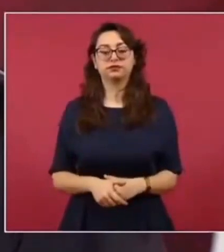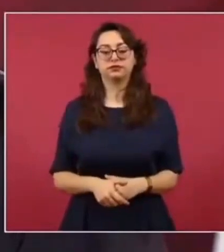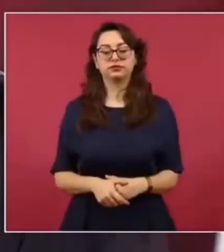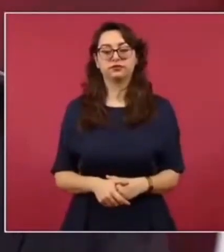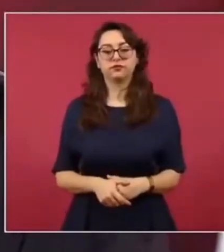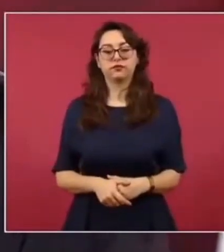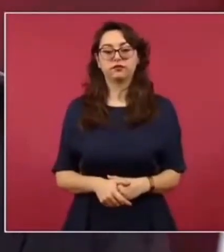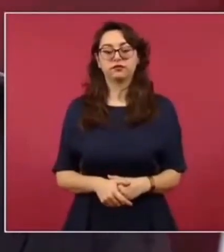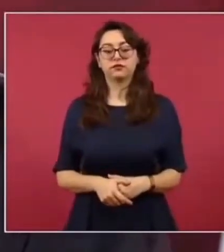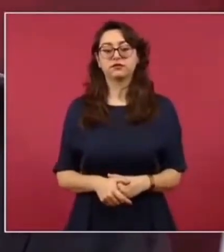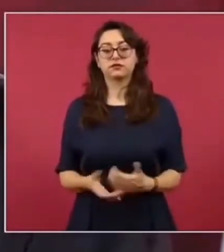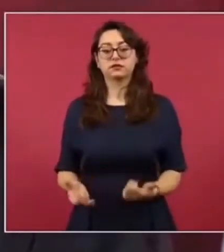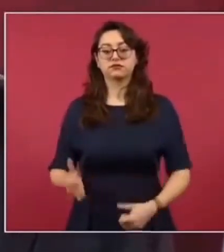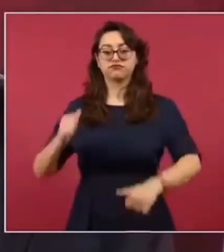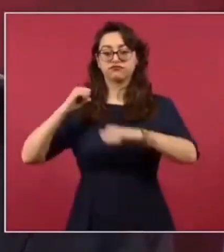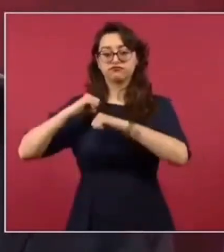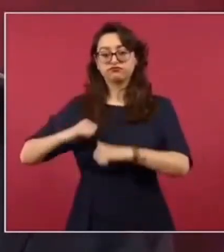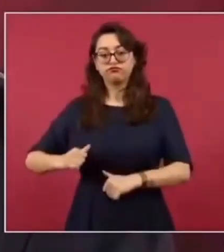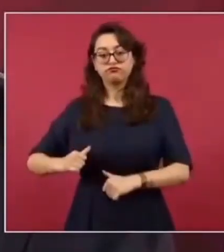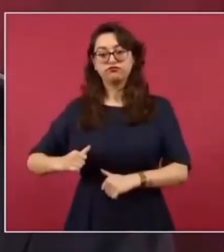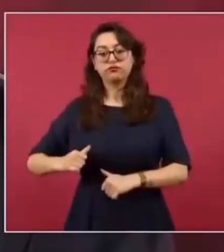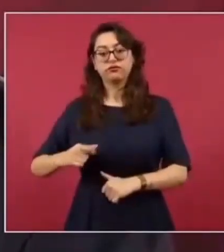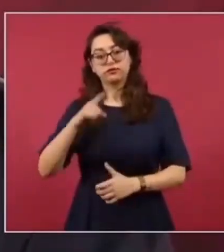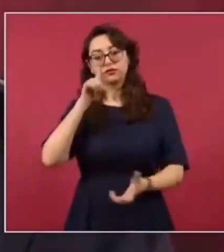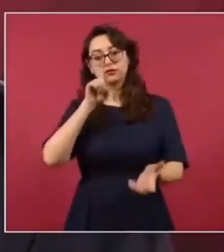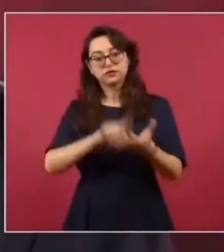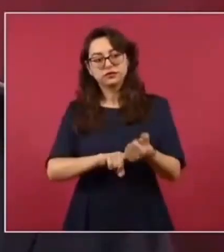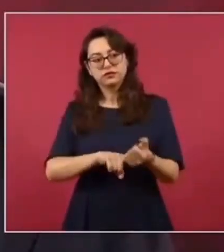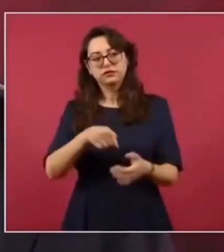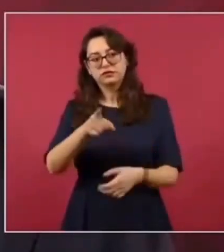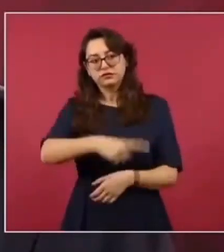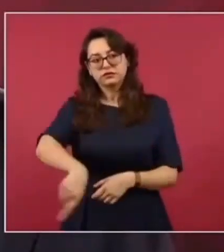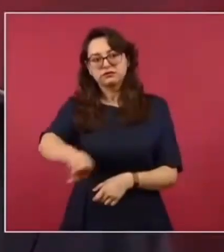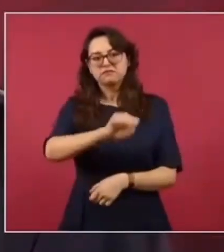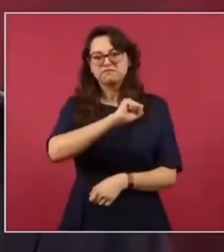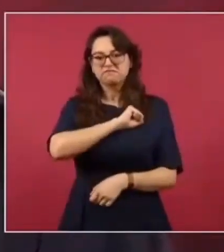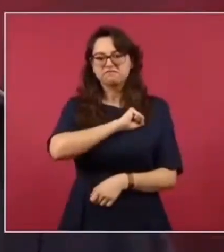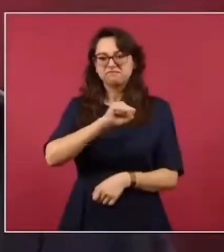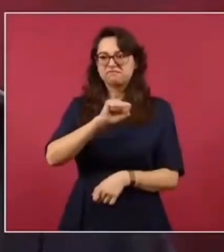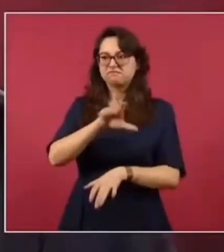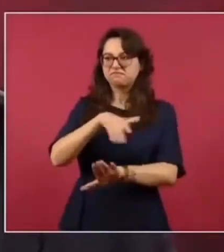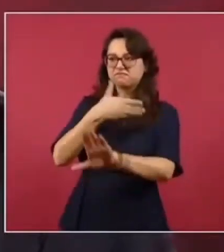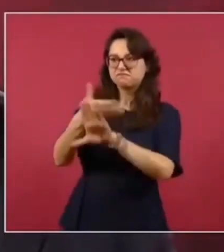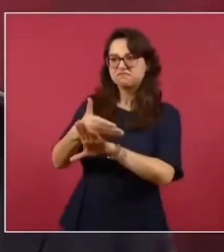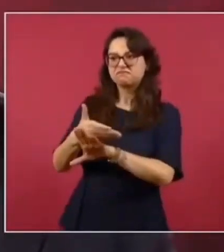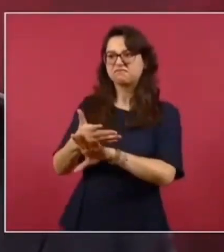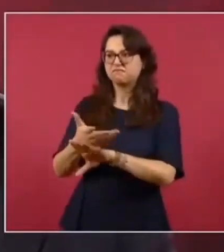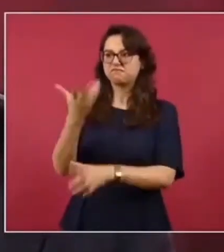de dolo, de ineficiencia,